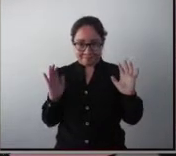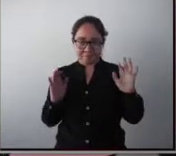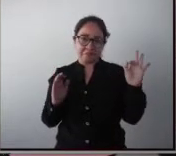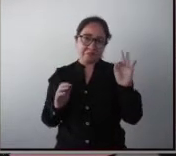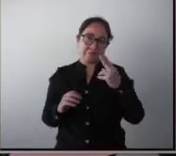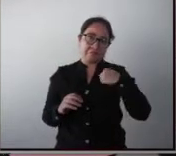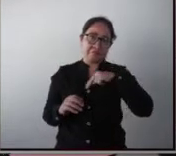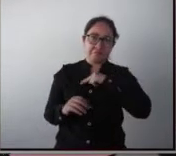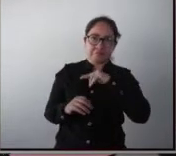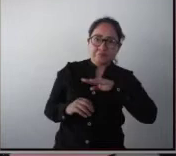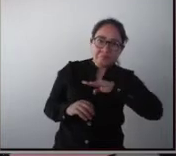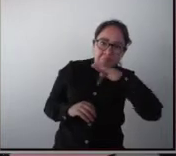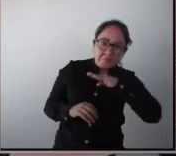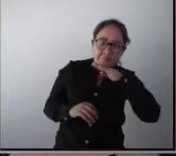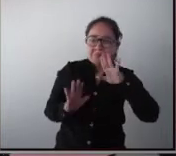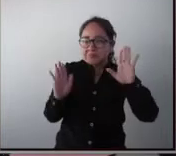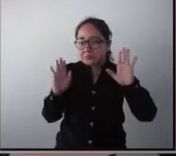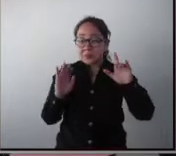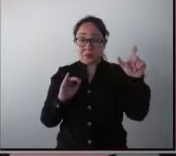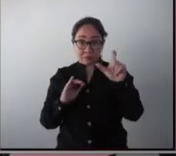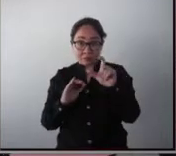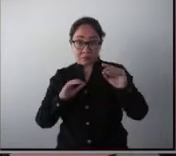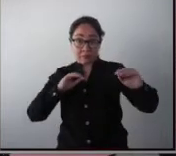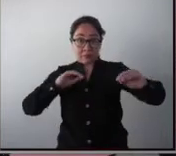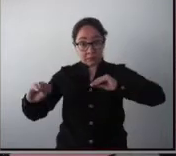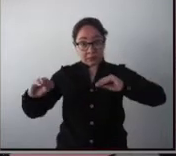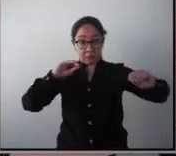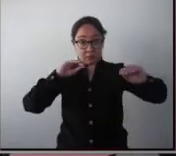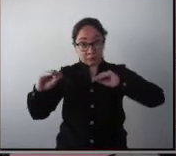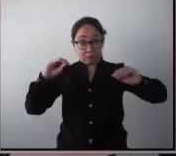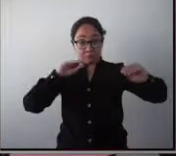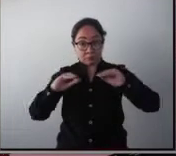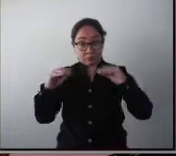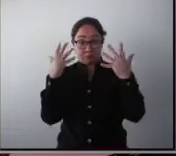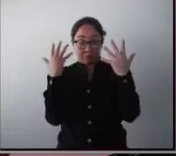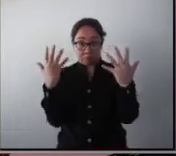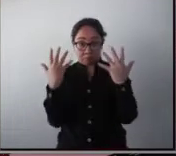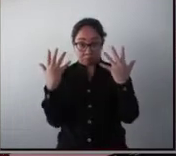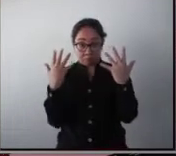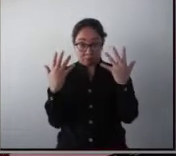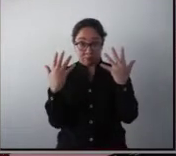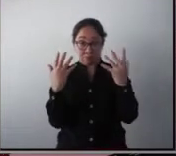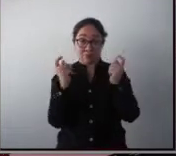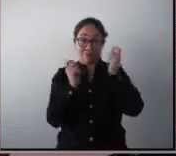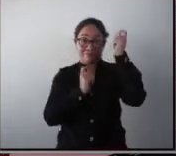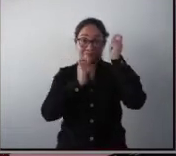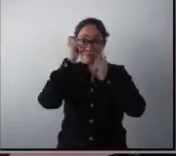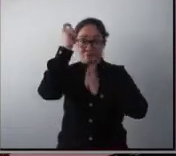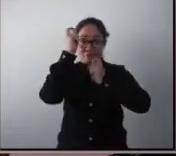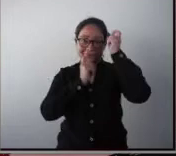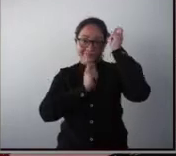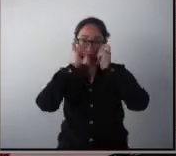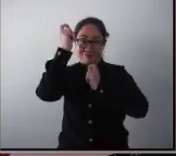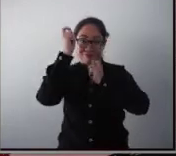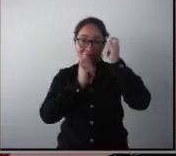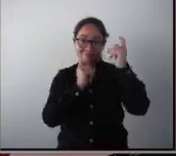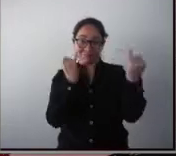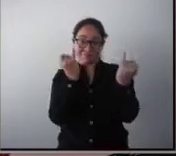cuenta, pero cuando hacemos muchos movimientos con las manos, gesticulamos mucho con la cara.